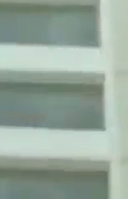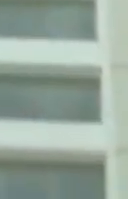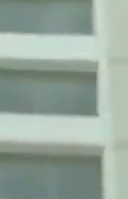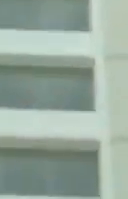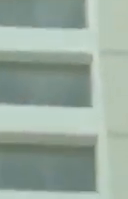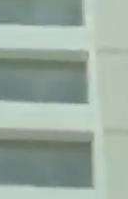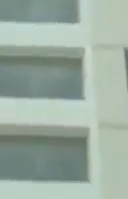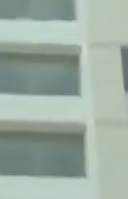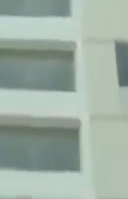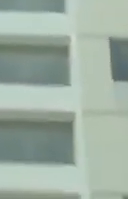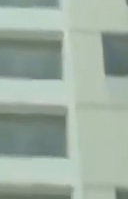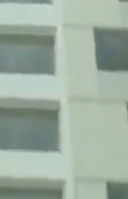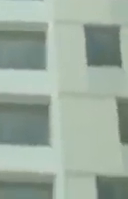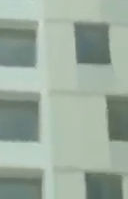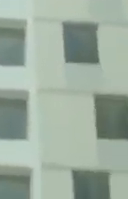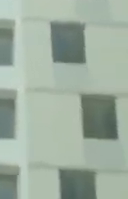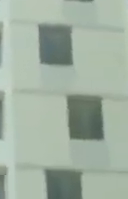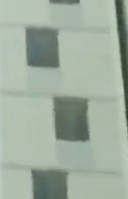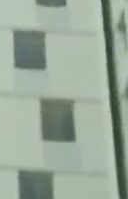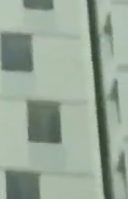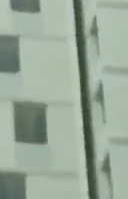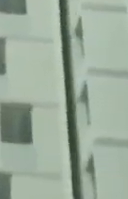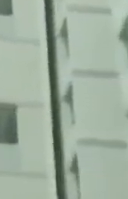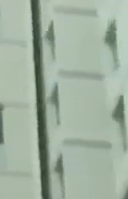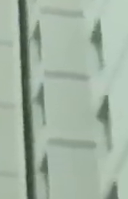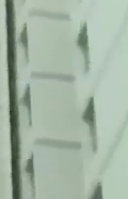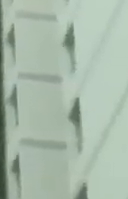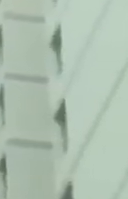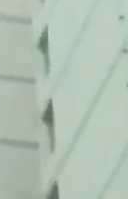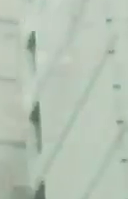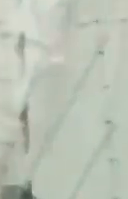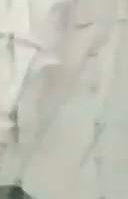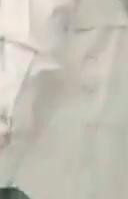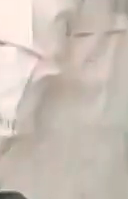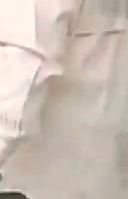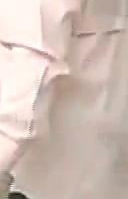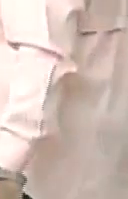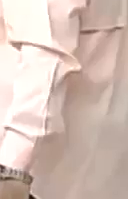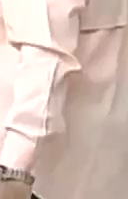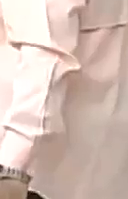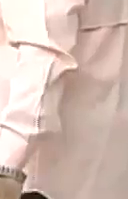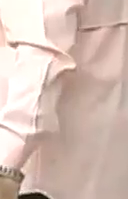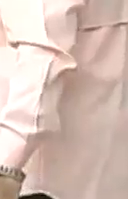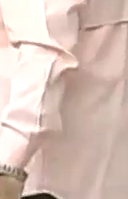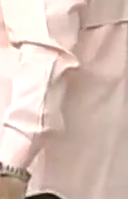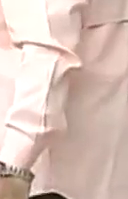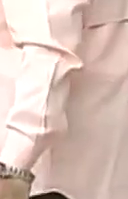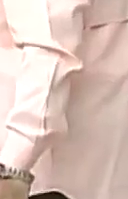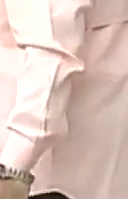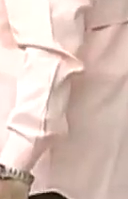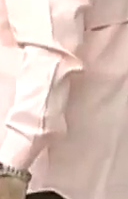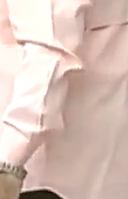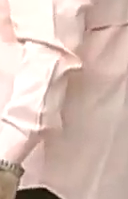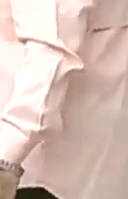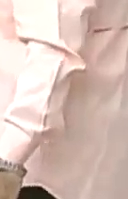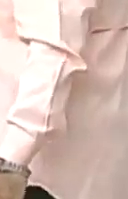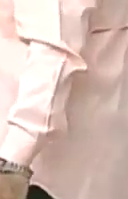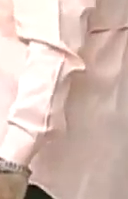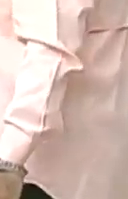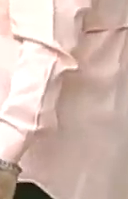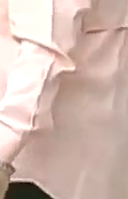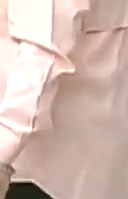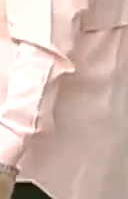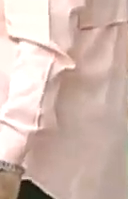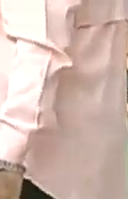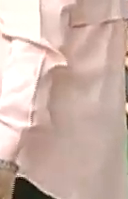en Revolución Bolivariana. Es preciso recordar que la gran misión Vivienda Venezuela fue creada en el año 2011 por el líder de la Revolución Bolivariana,